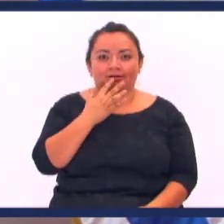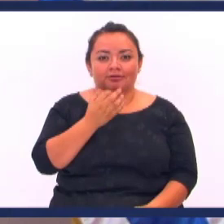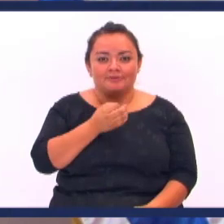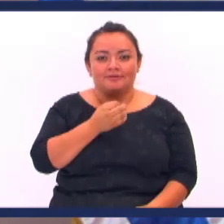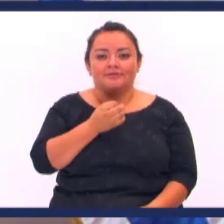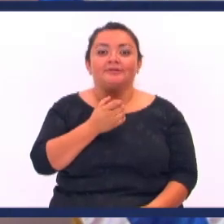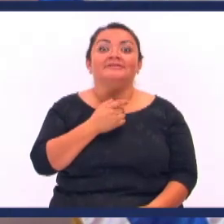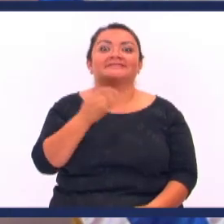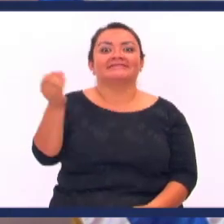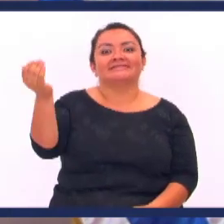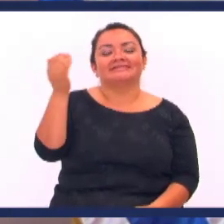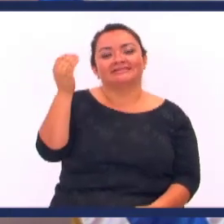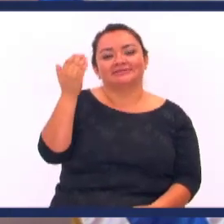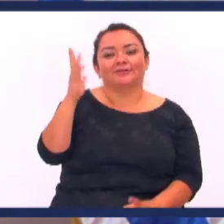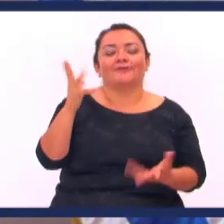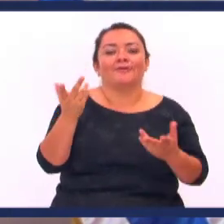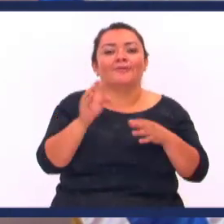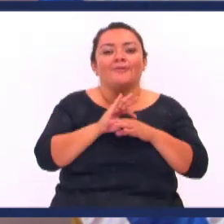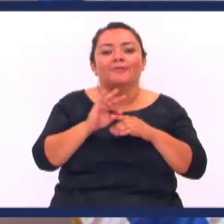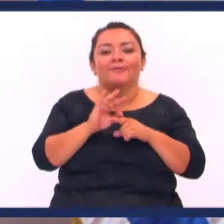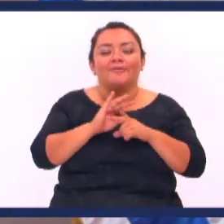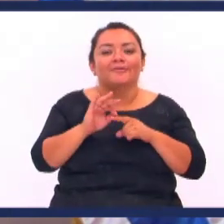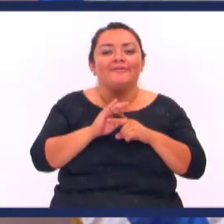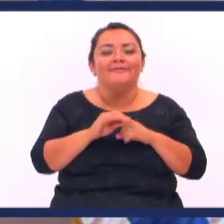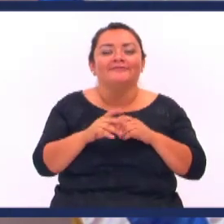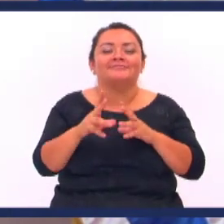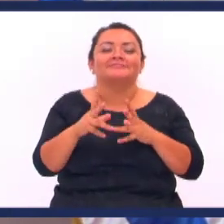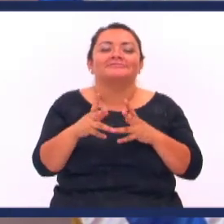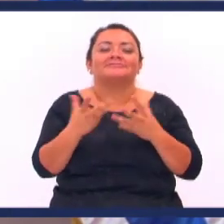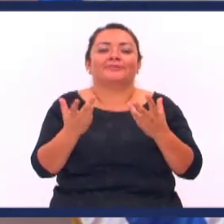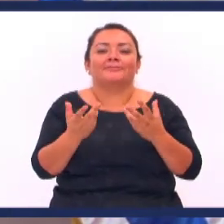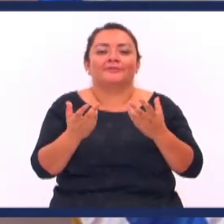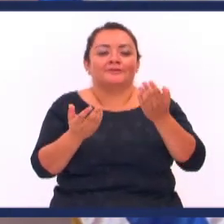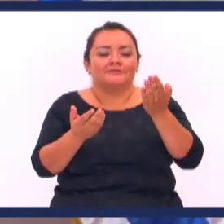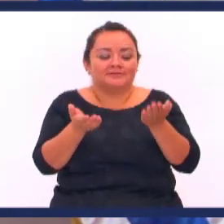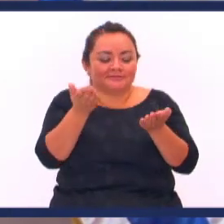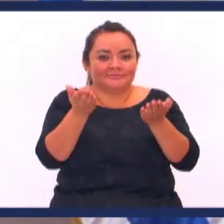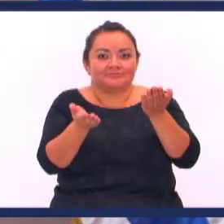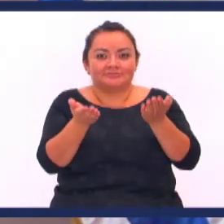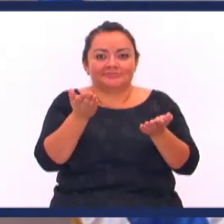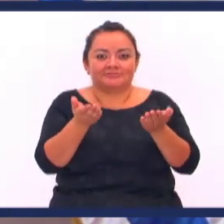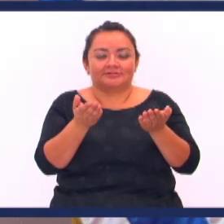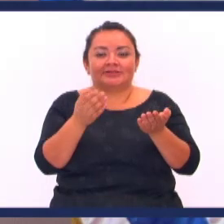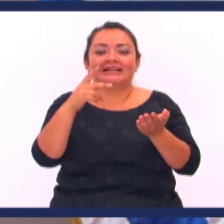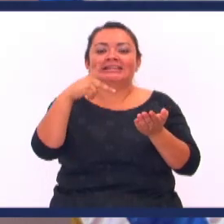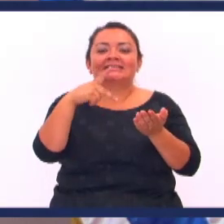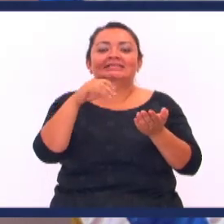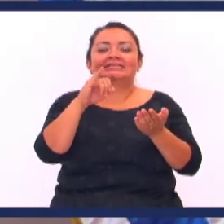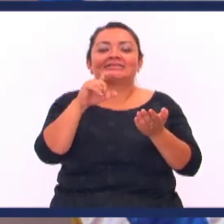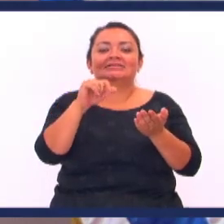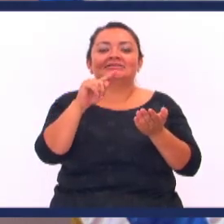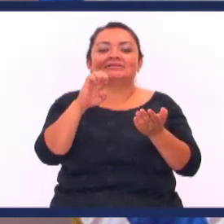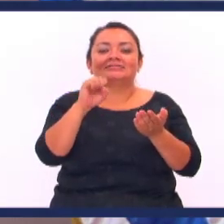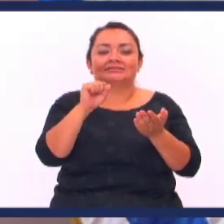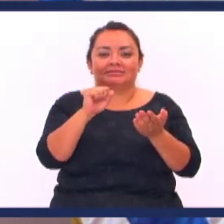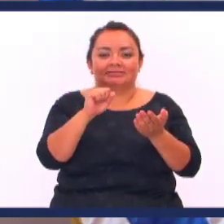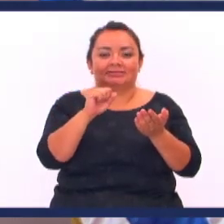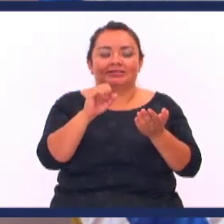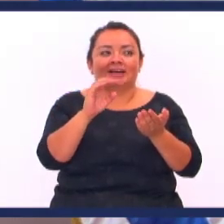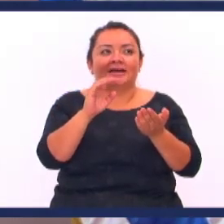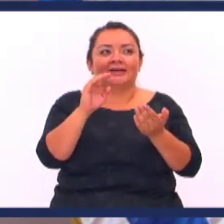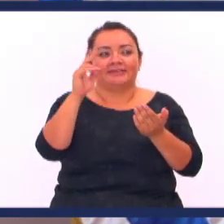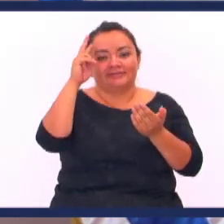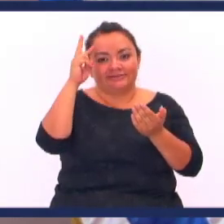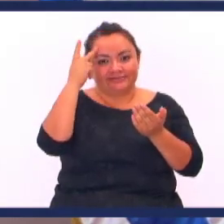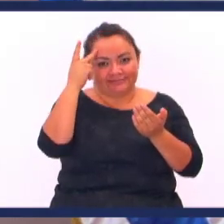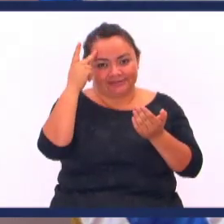Cuando nos enseñaron Cómo funciona Y cómo lo pesan La palabra Quilate Viene de la palabra Karate